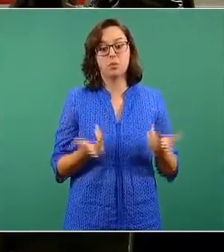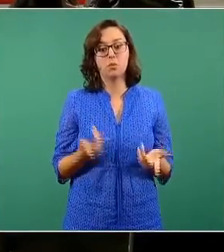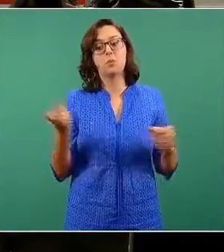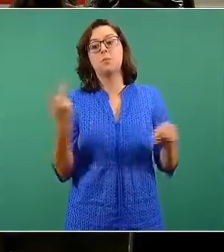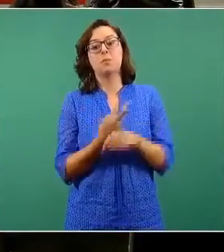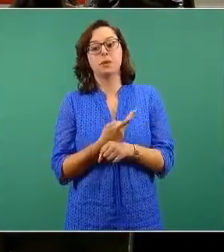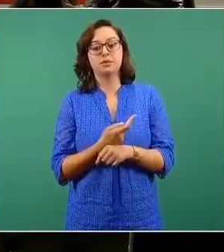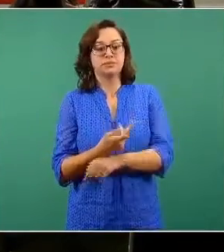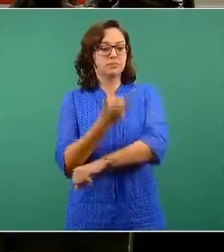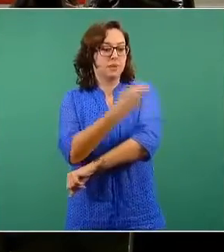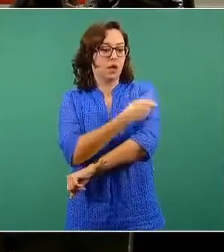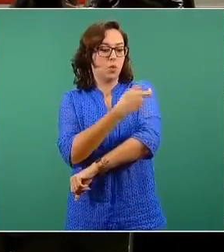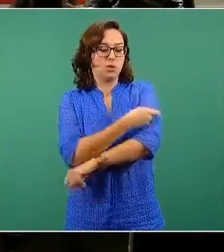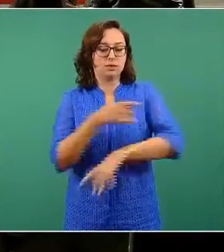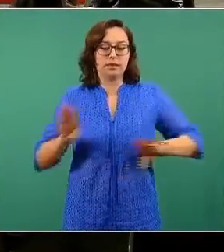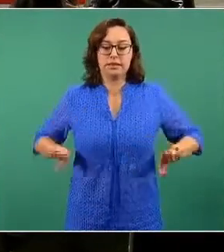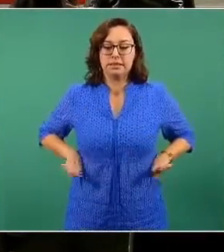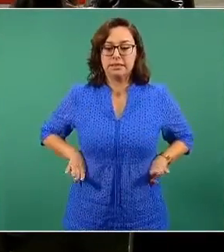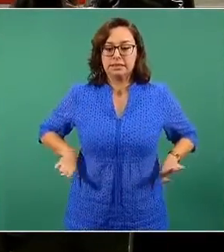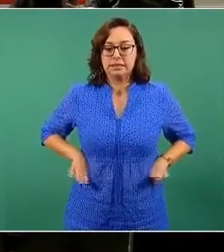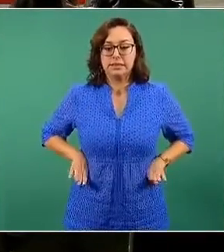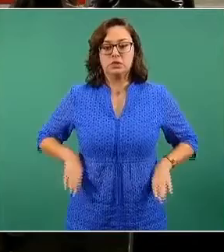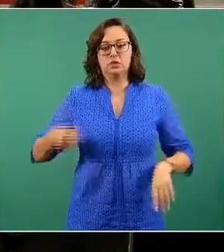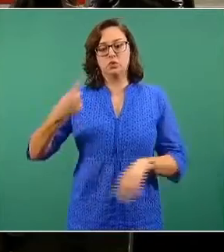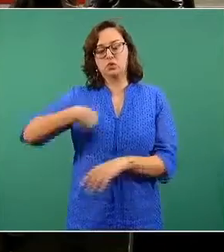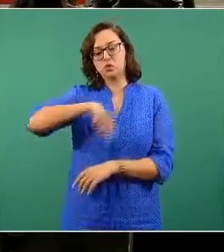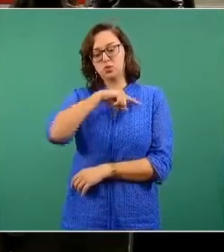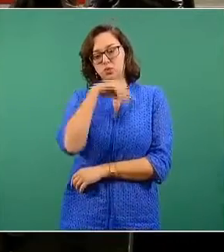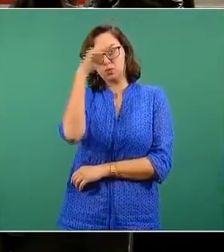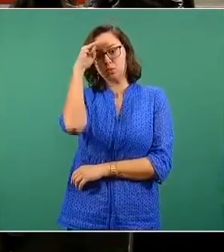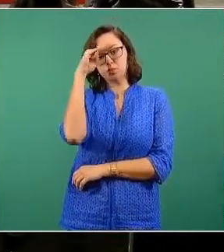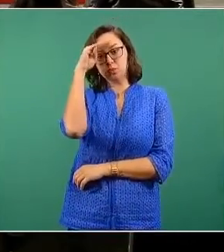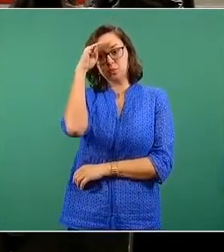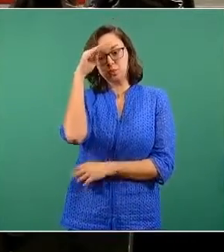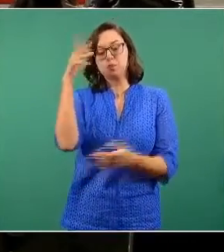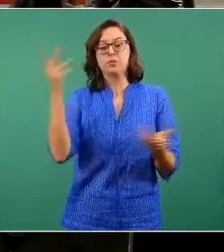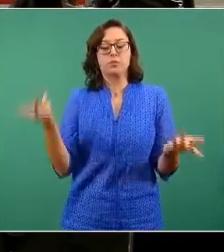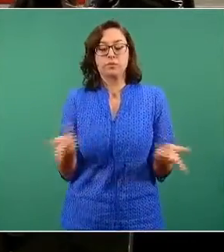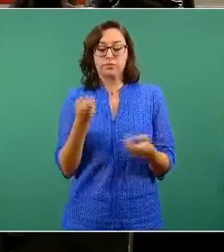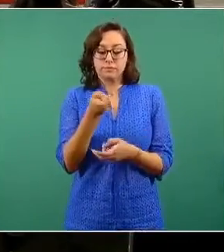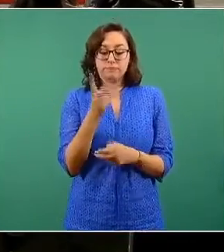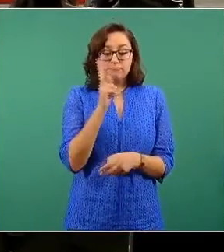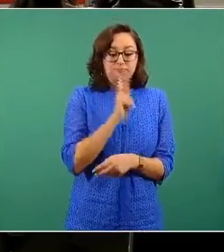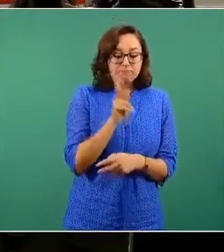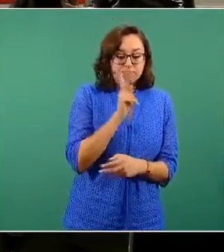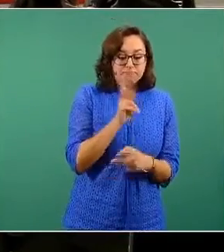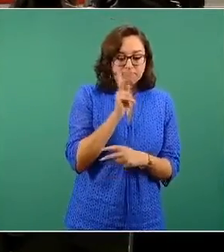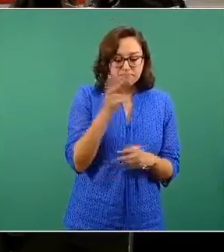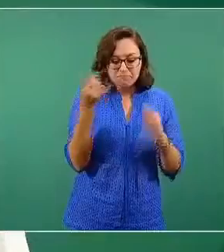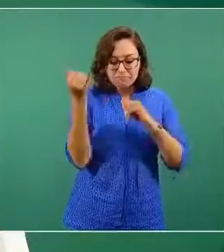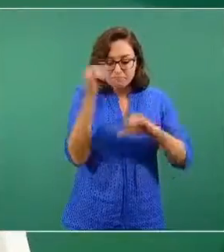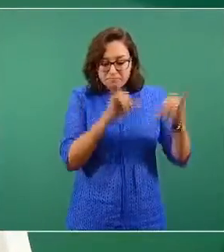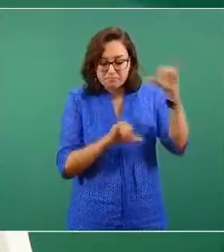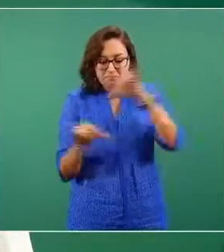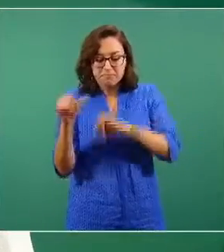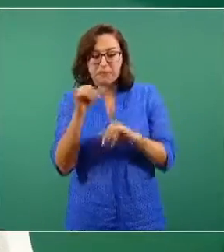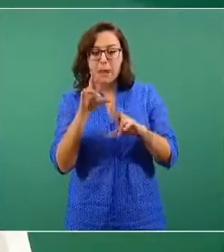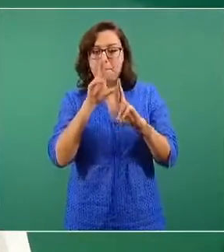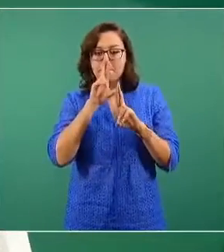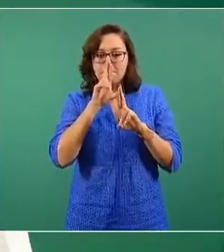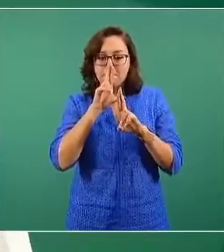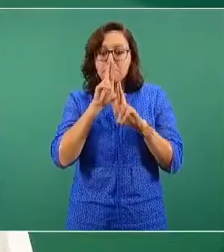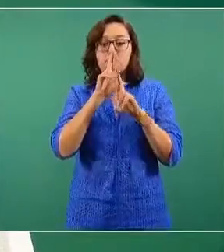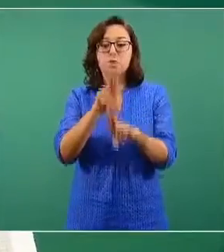características de las vacunas, consideramos que es altamente probable que esos estudios lleguen a la conclusión de que